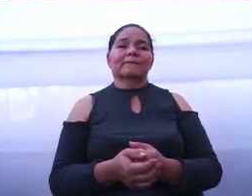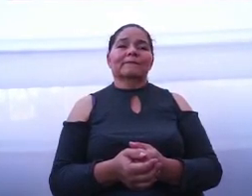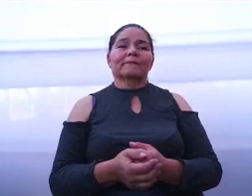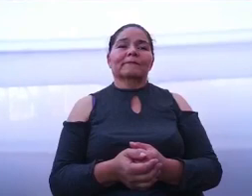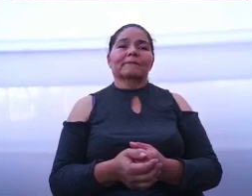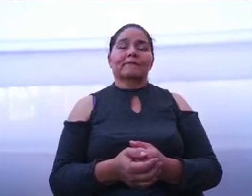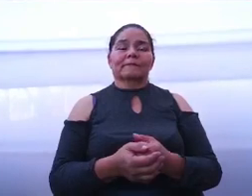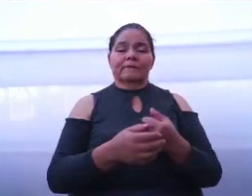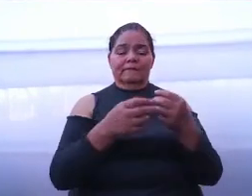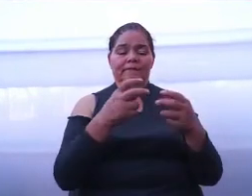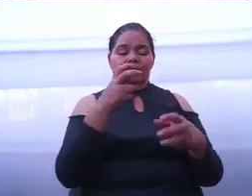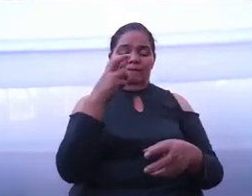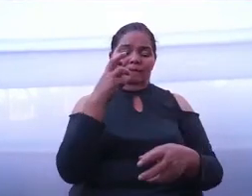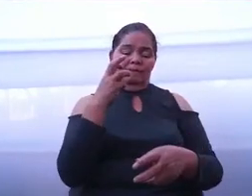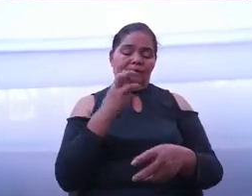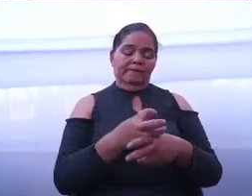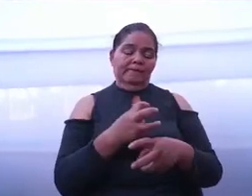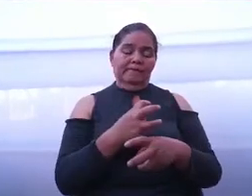Tercero,